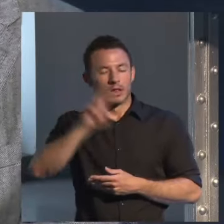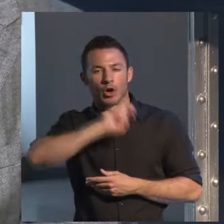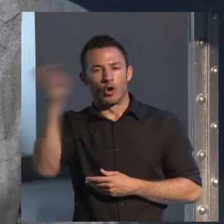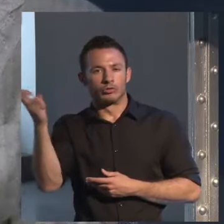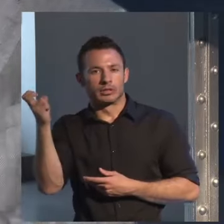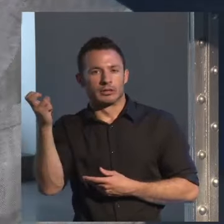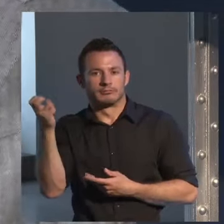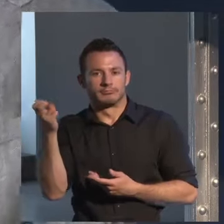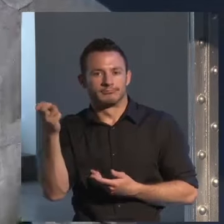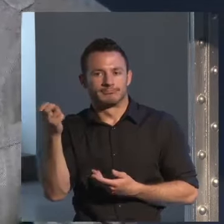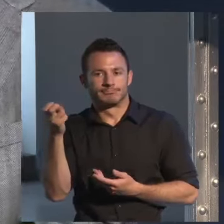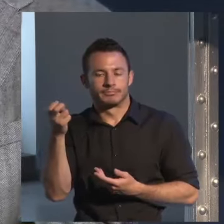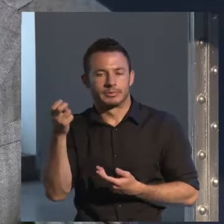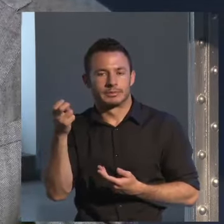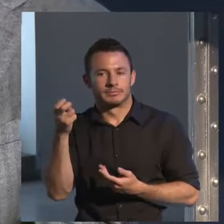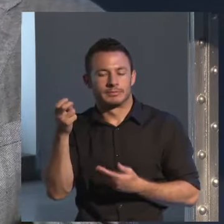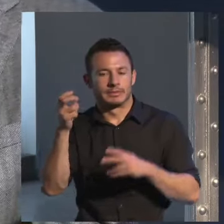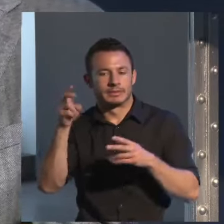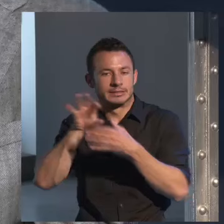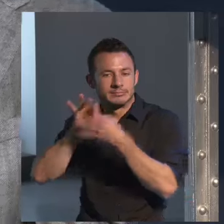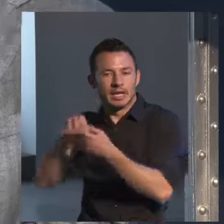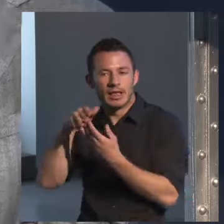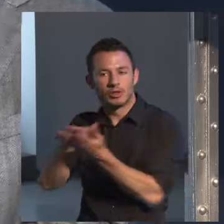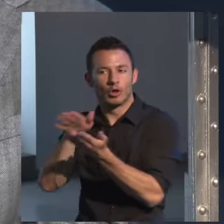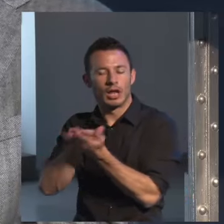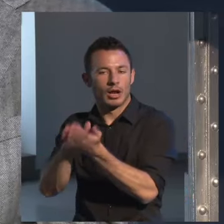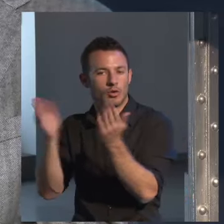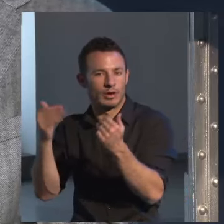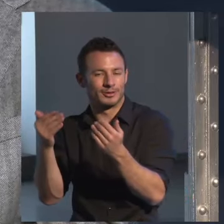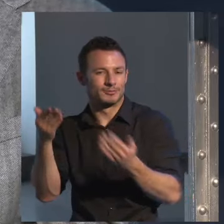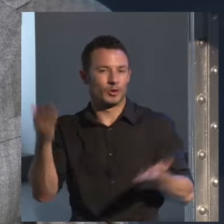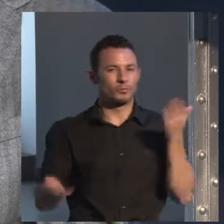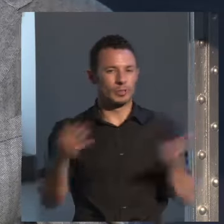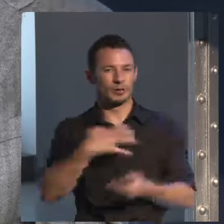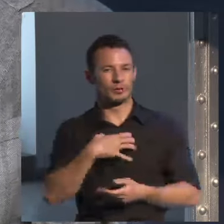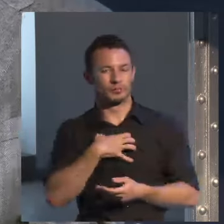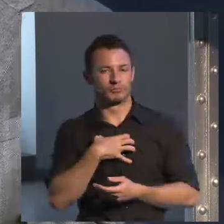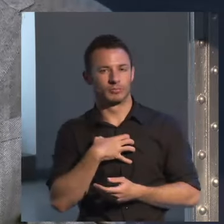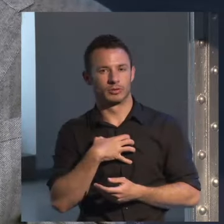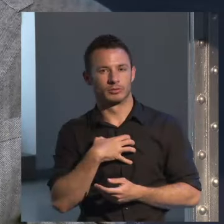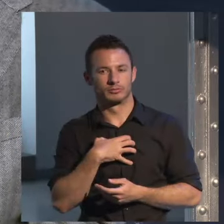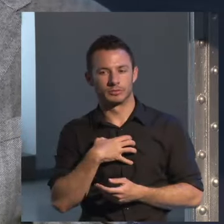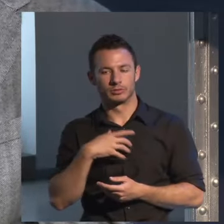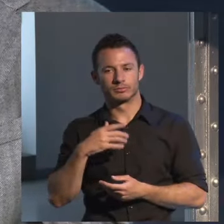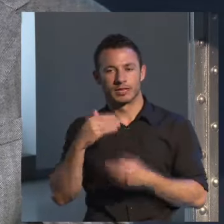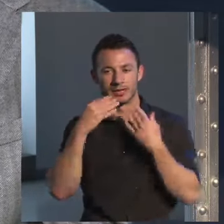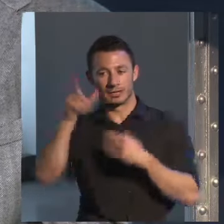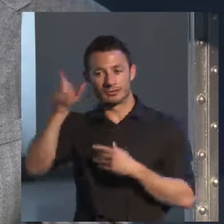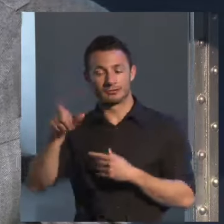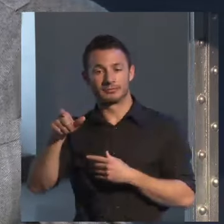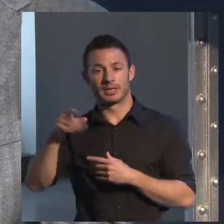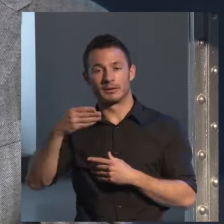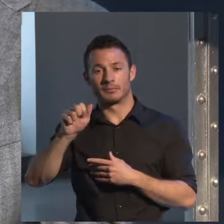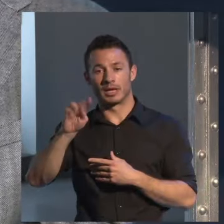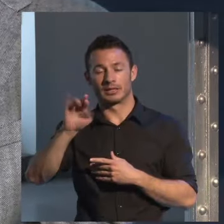editorial, así que no puedo comparar. Pero haber trabajado con personas como Beatriz de